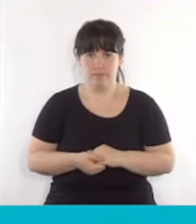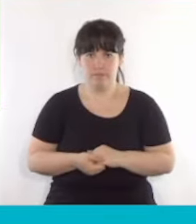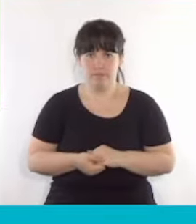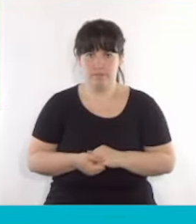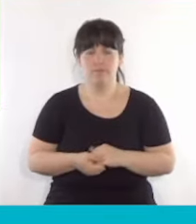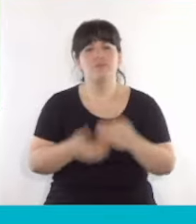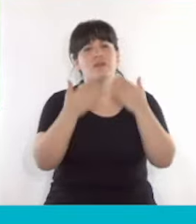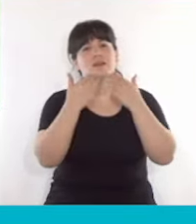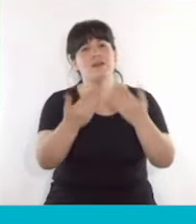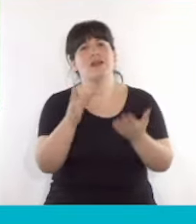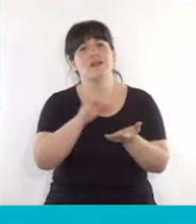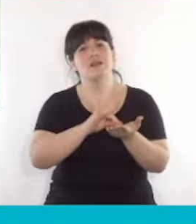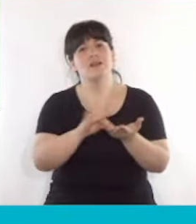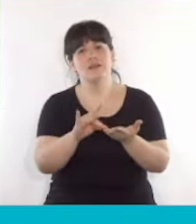Gracias, señor diputado.